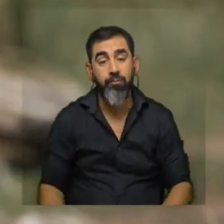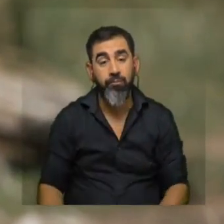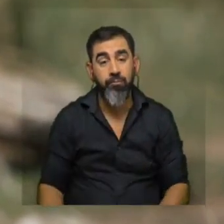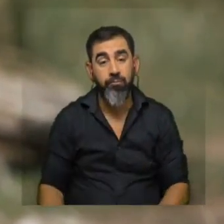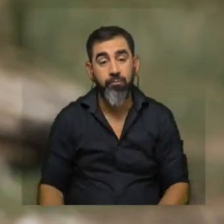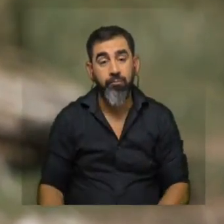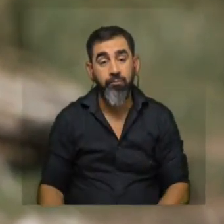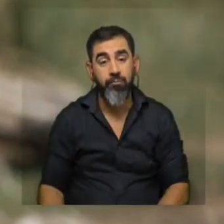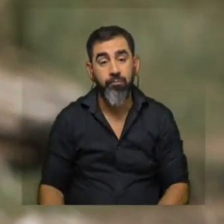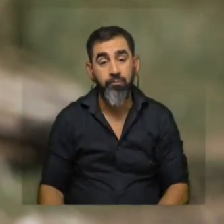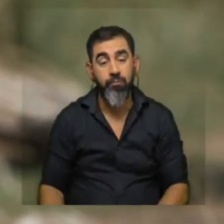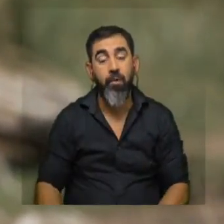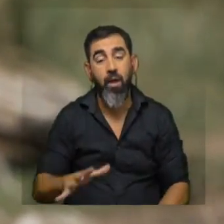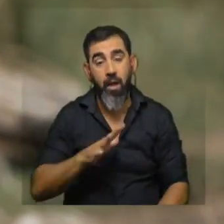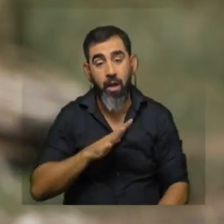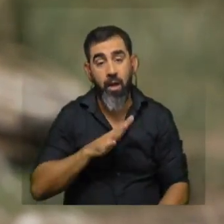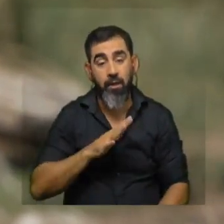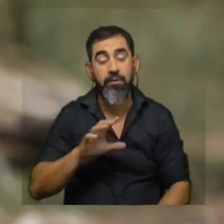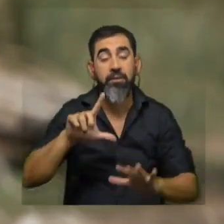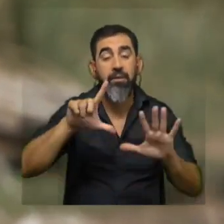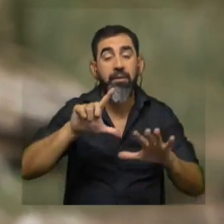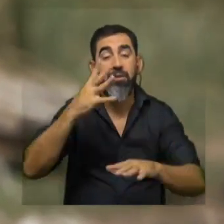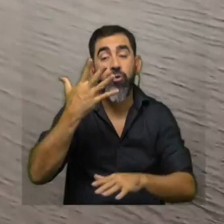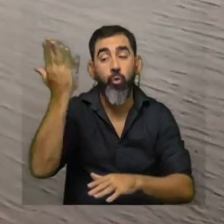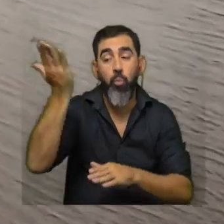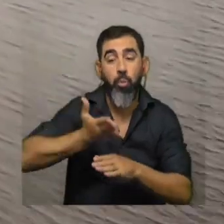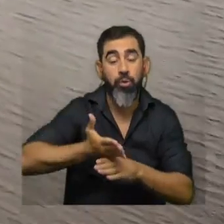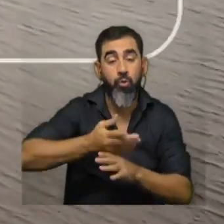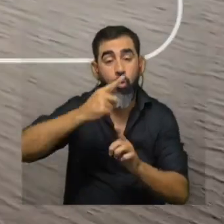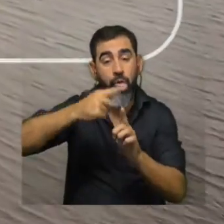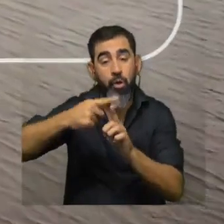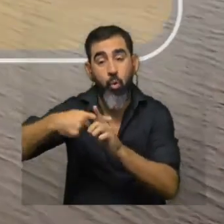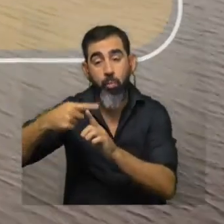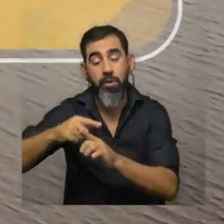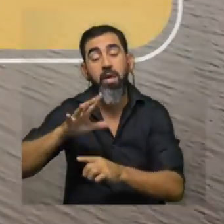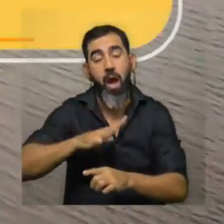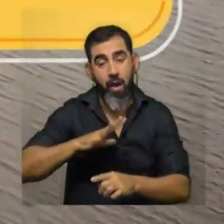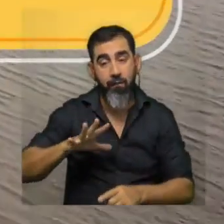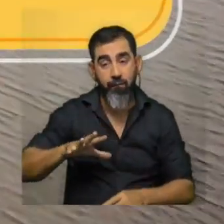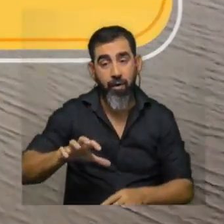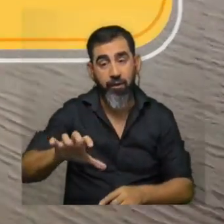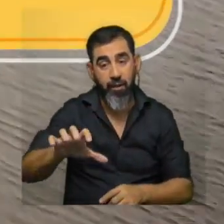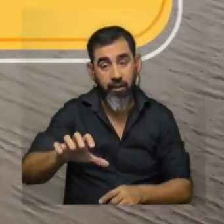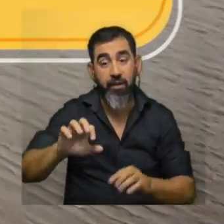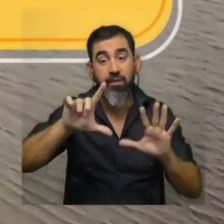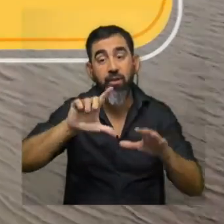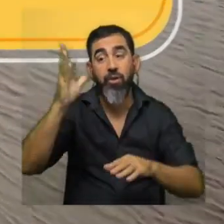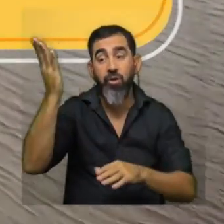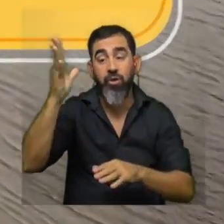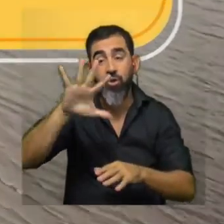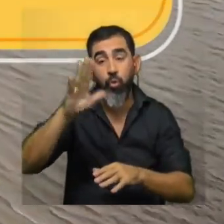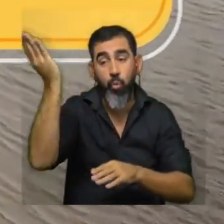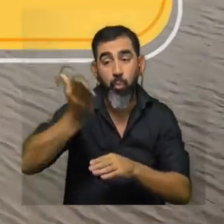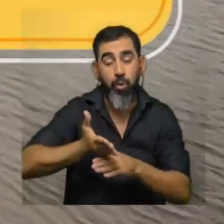que tendrían presencia en más del 75% de los meses. O sea, en el más del 75% de los meses